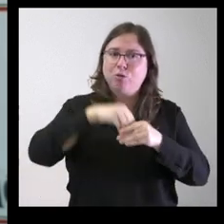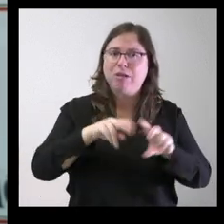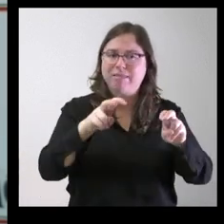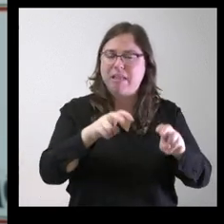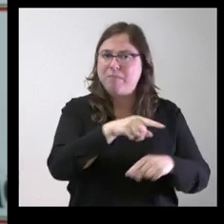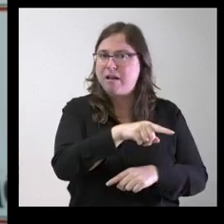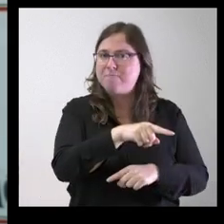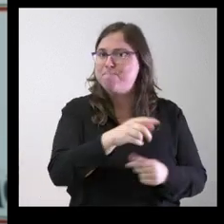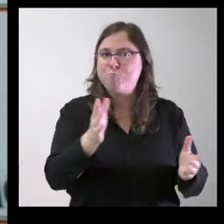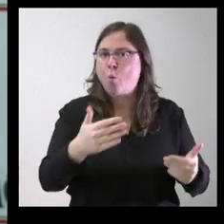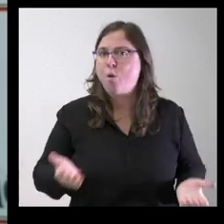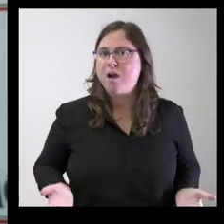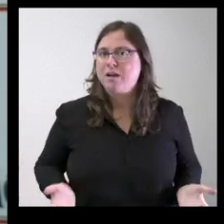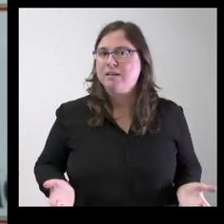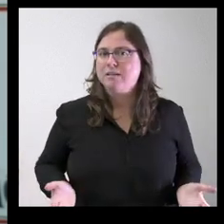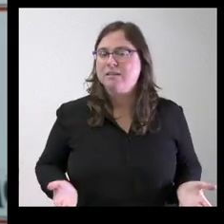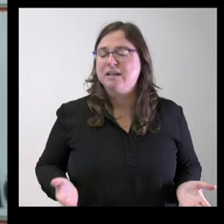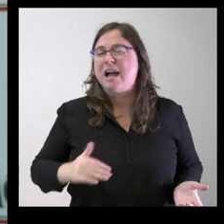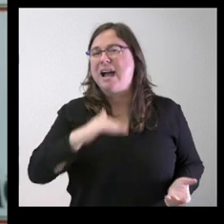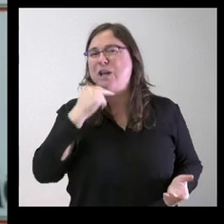parece una genérica